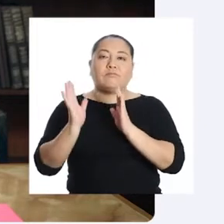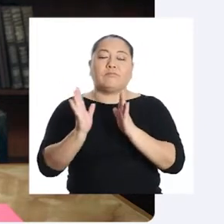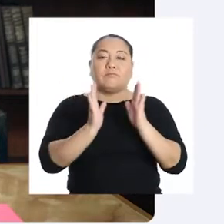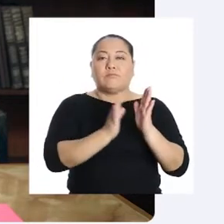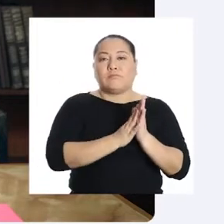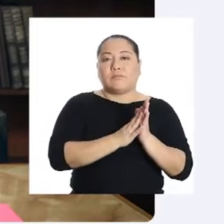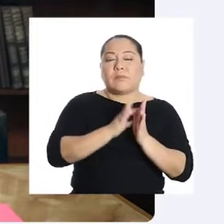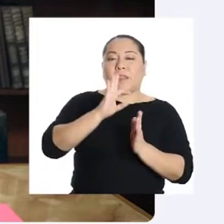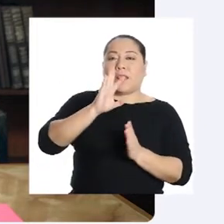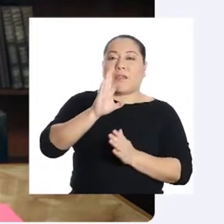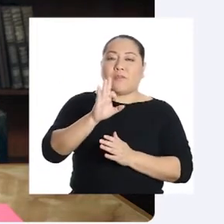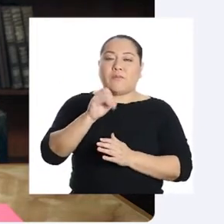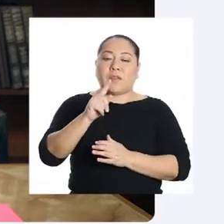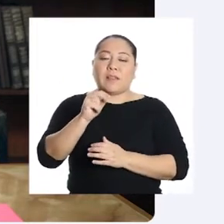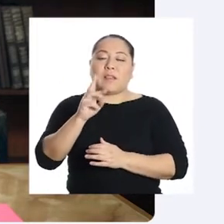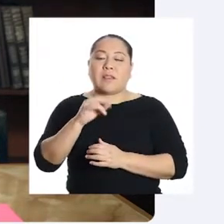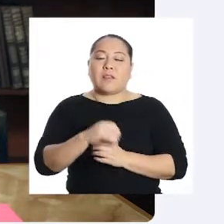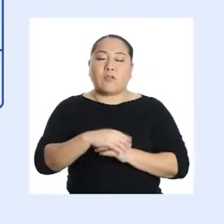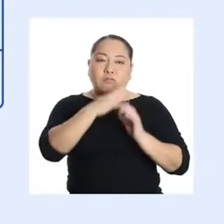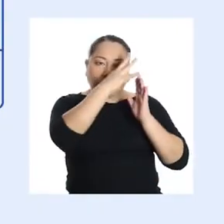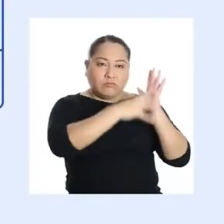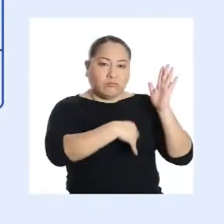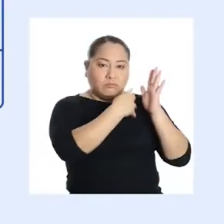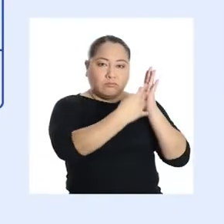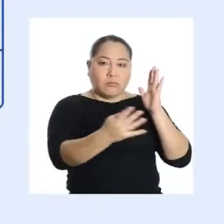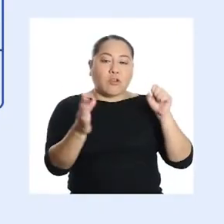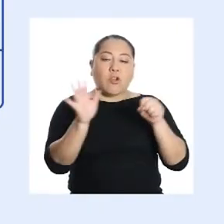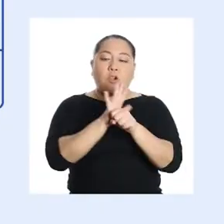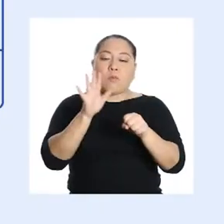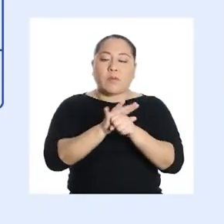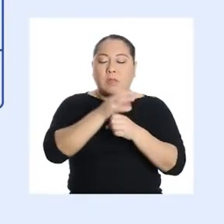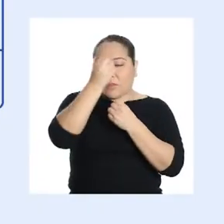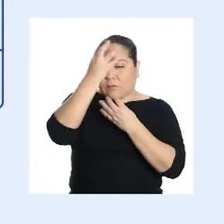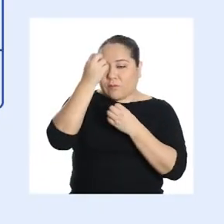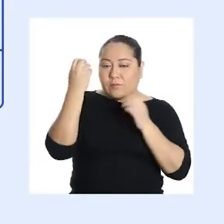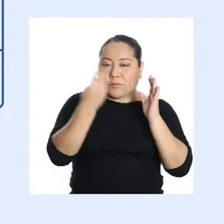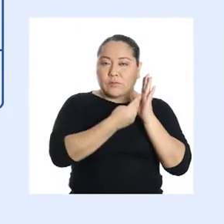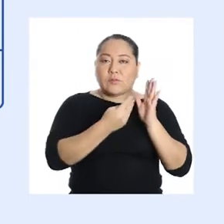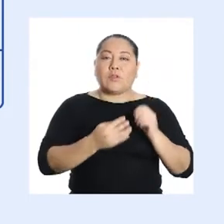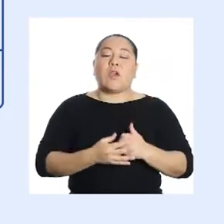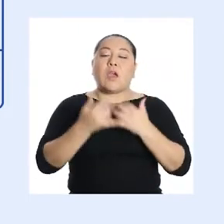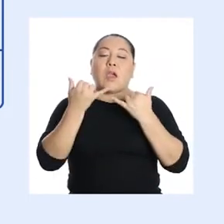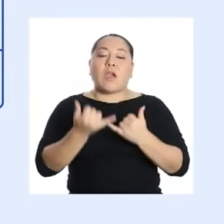organizar las medidas del filtrador en una tabla. Completando datos.